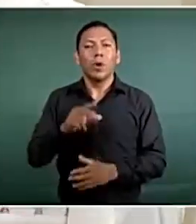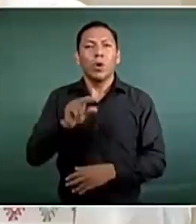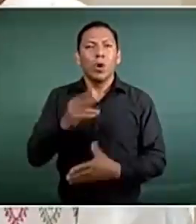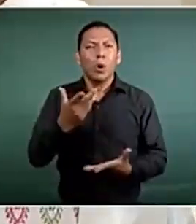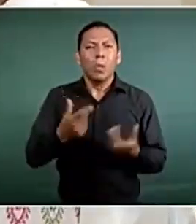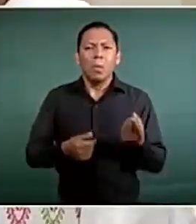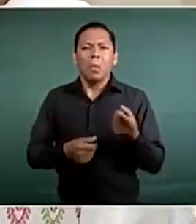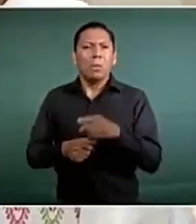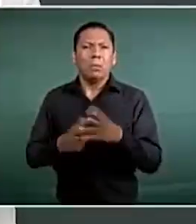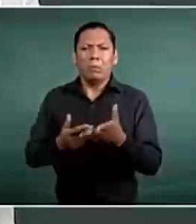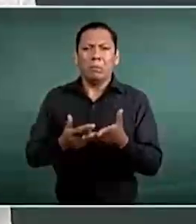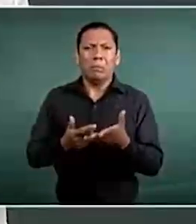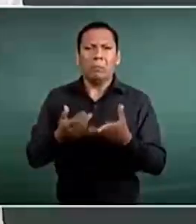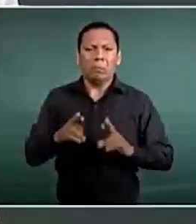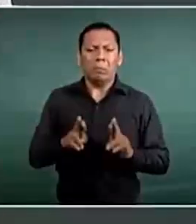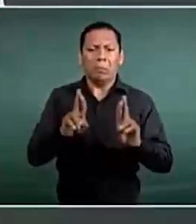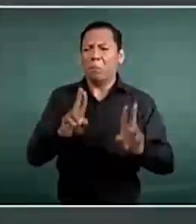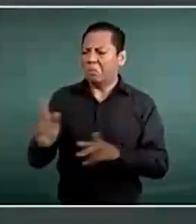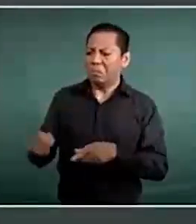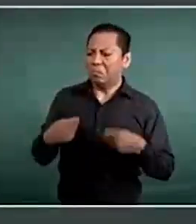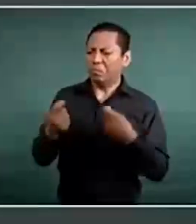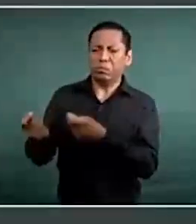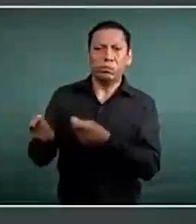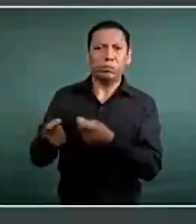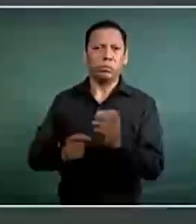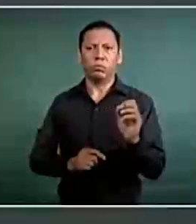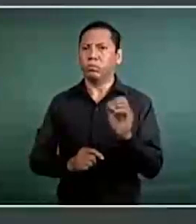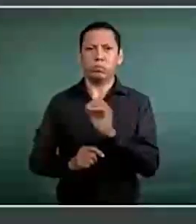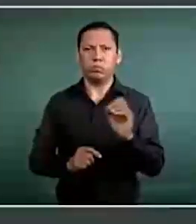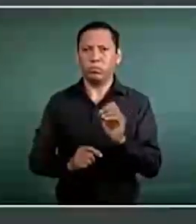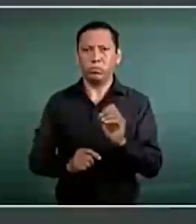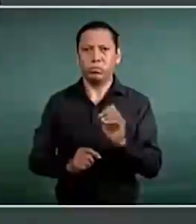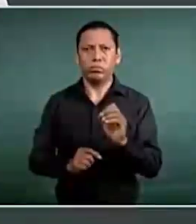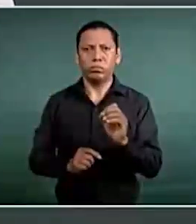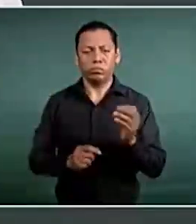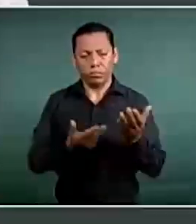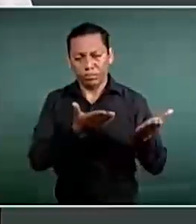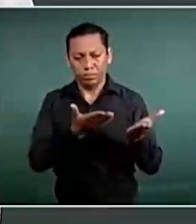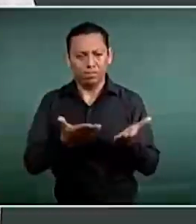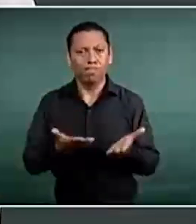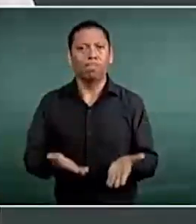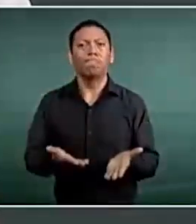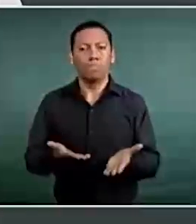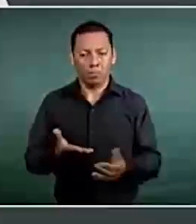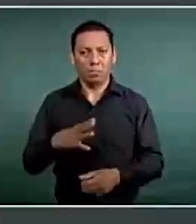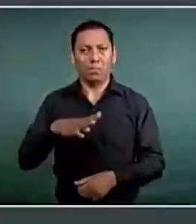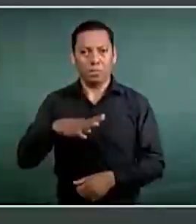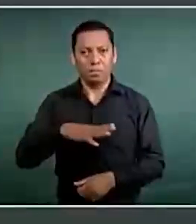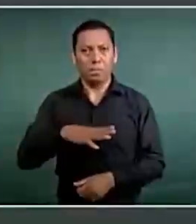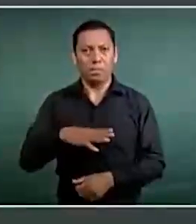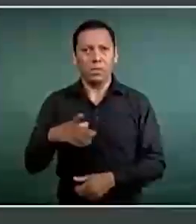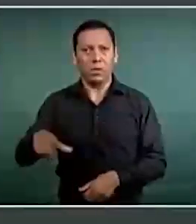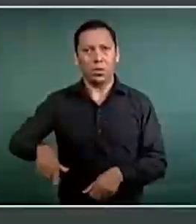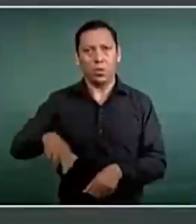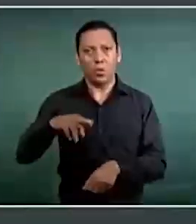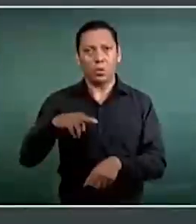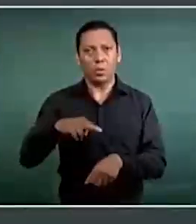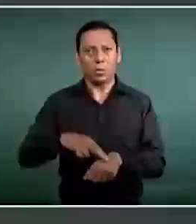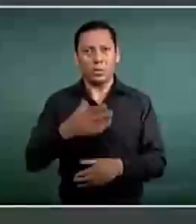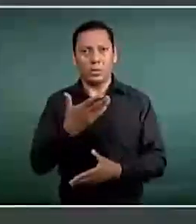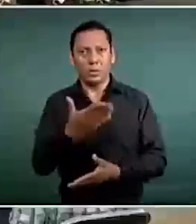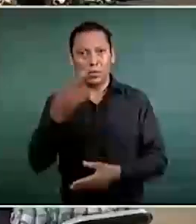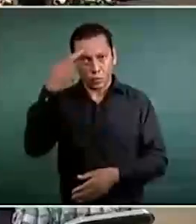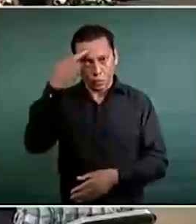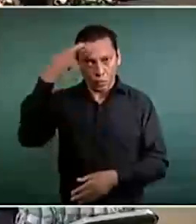representantes a la mesa, sino que personalmente asiste el ciudadano